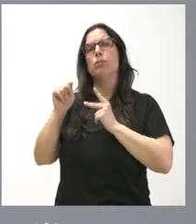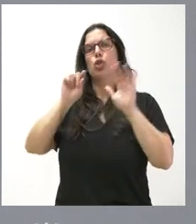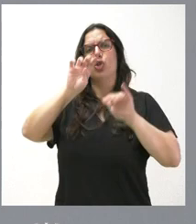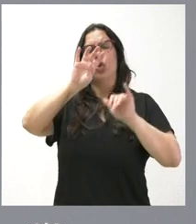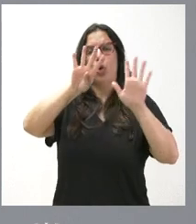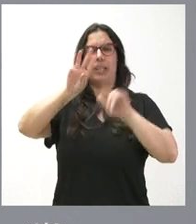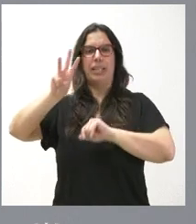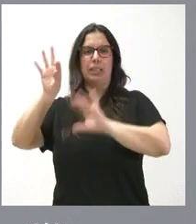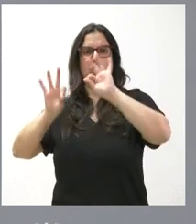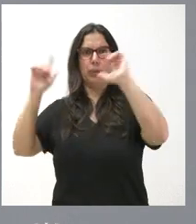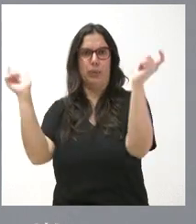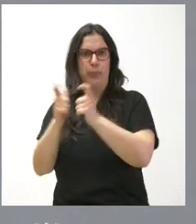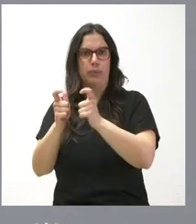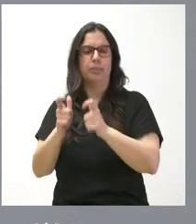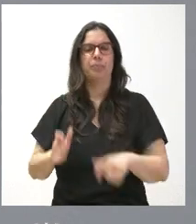por bronquiolitis.